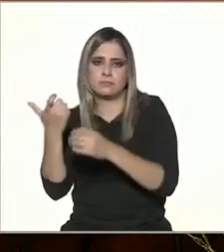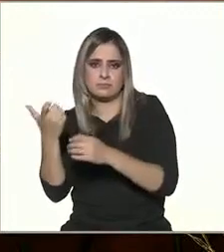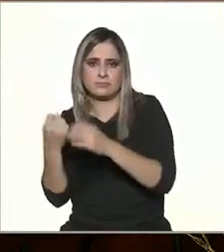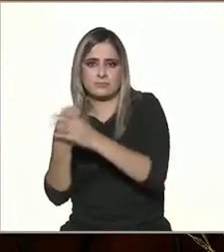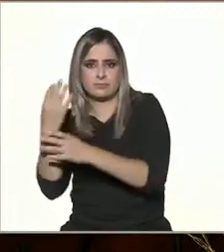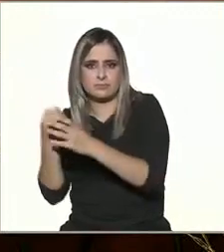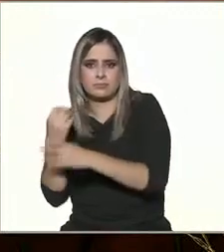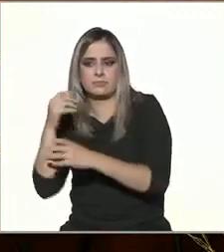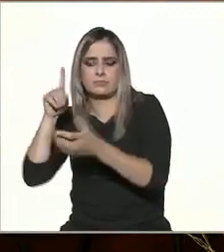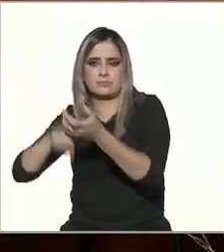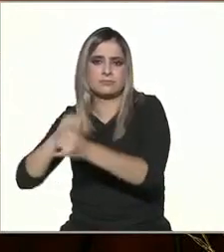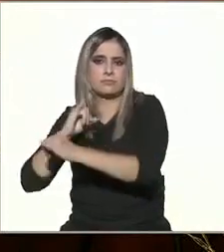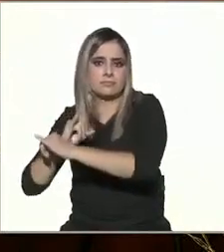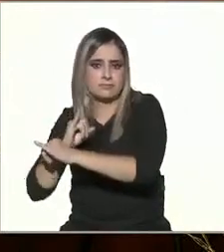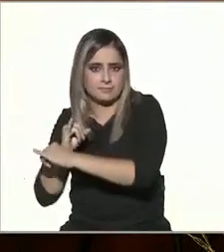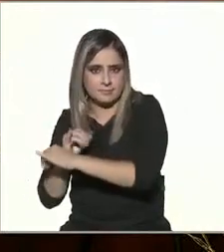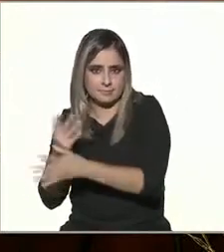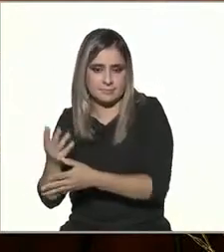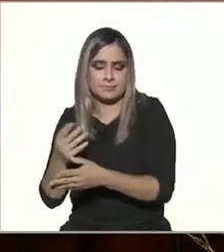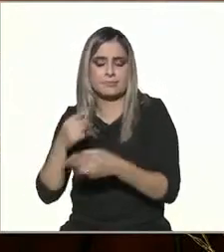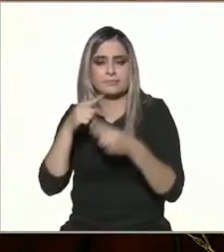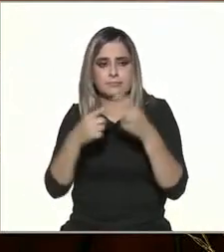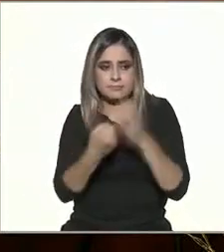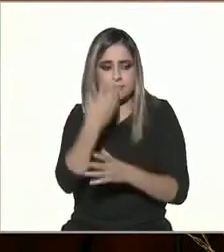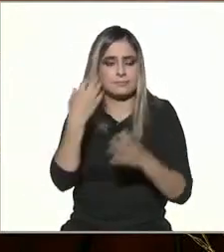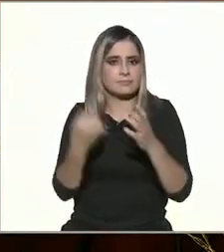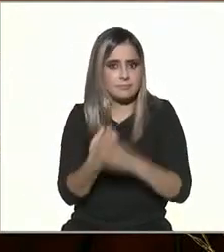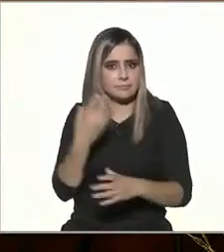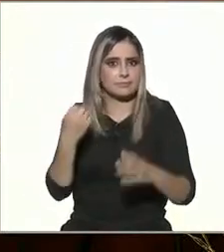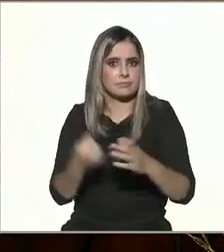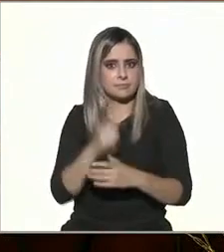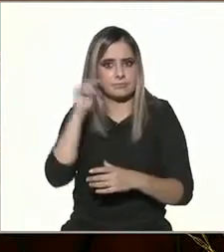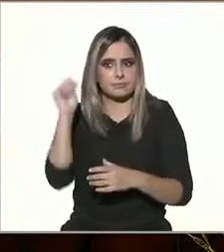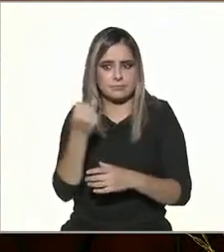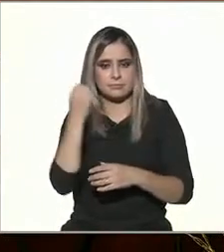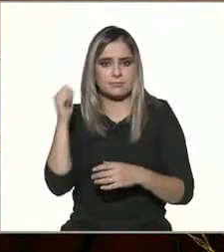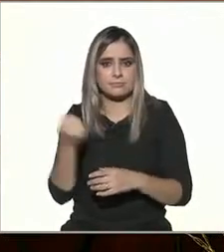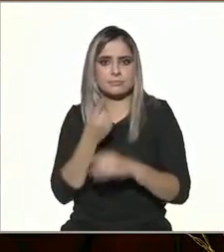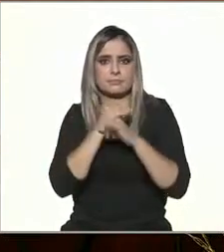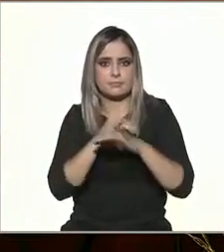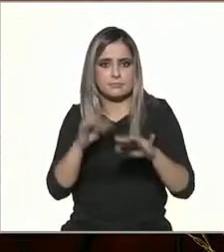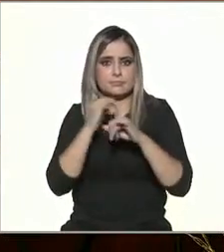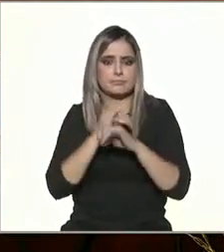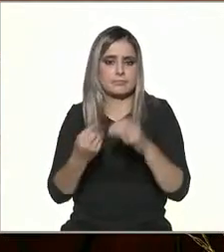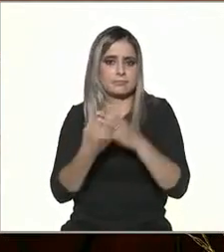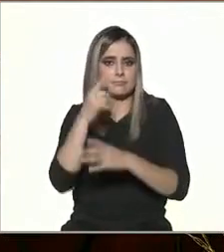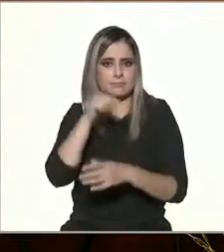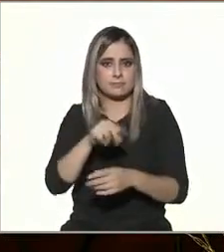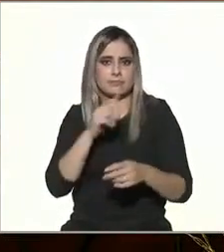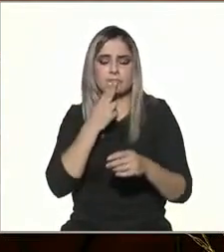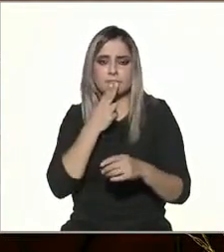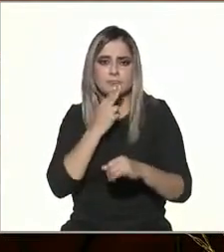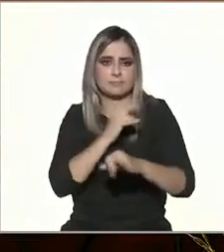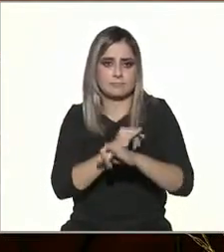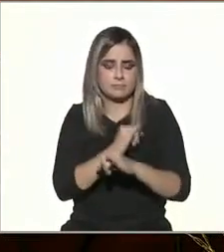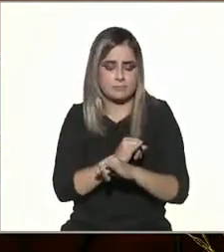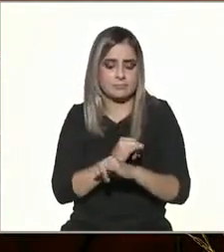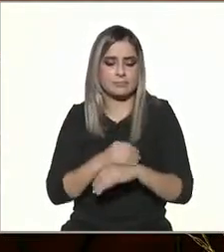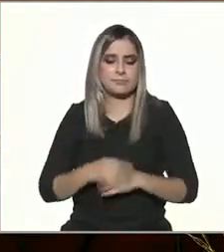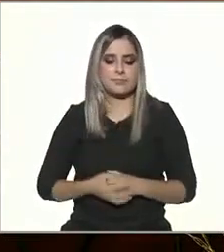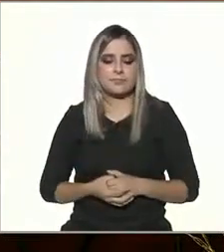¿Qué significa eso? Es como que tenemos fuentes alternativas de información. Y eso nos lleva a que podemos ser más críticos.